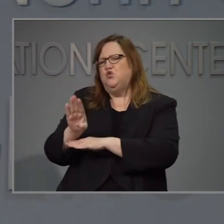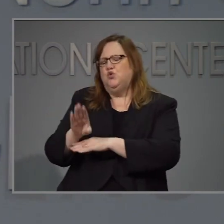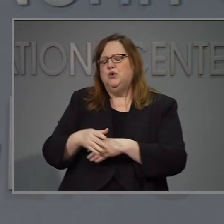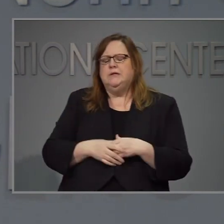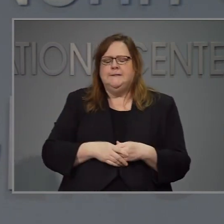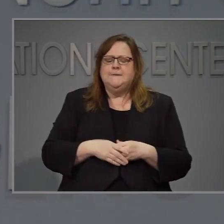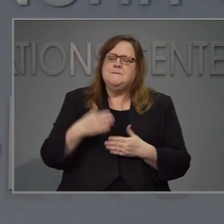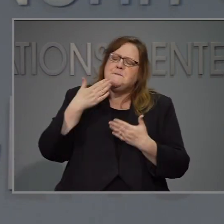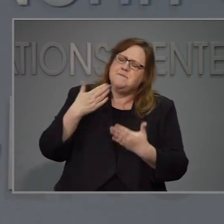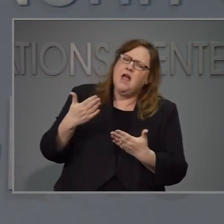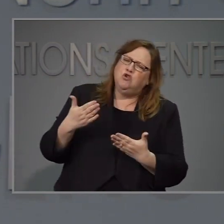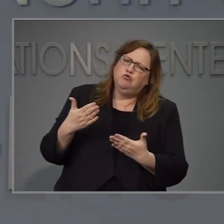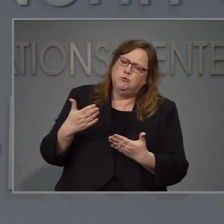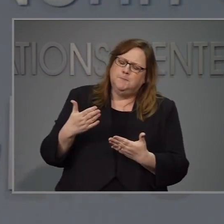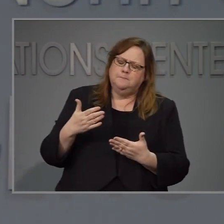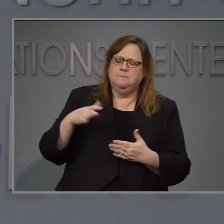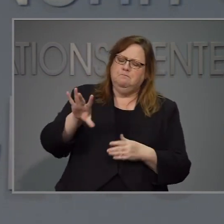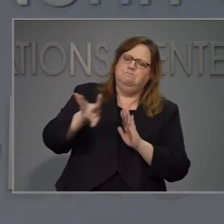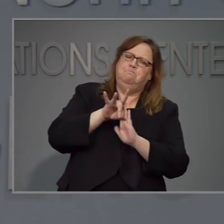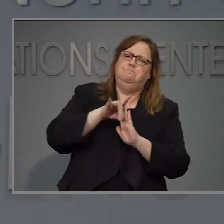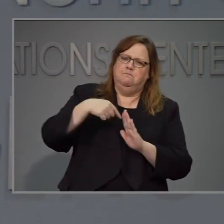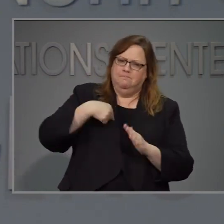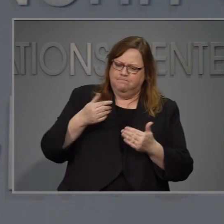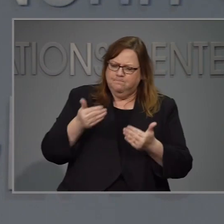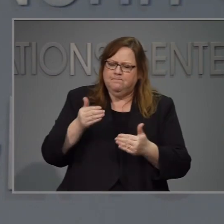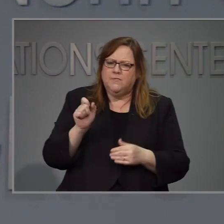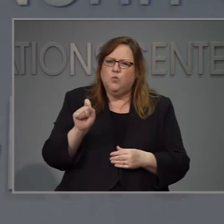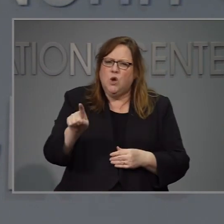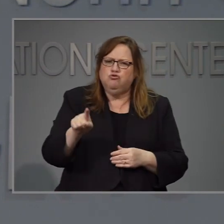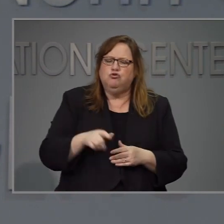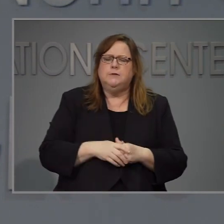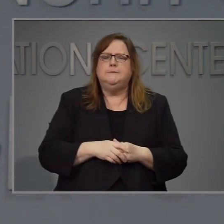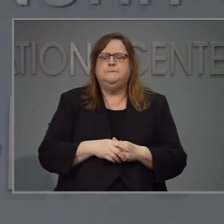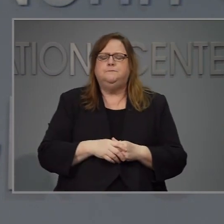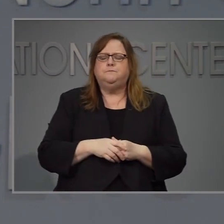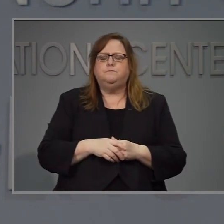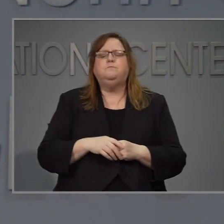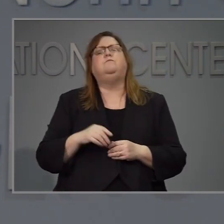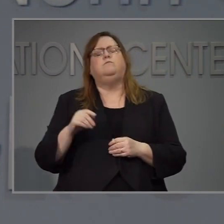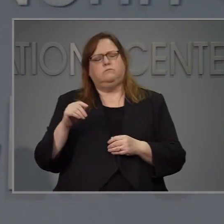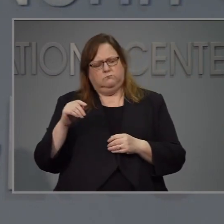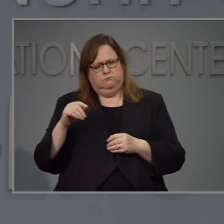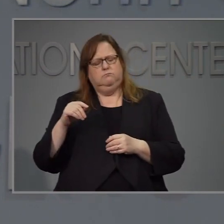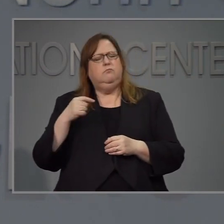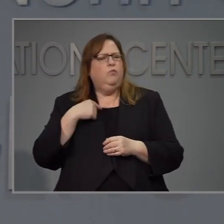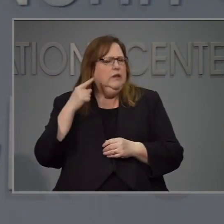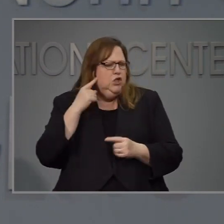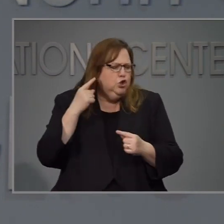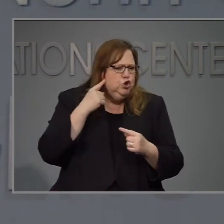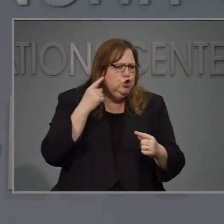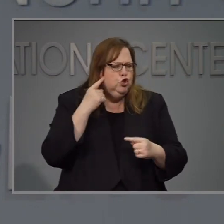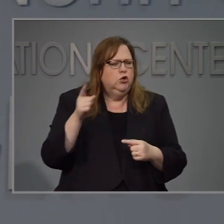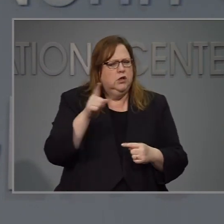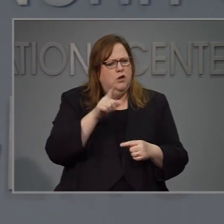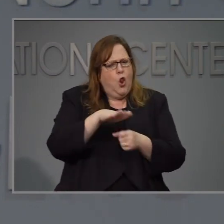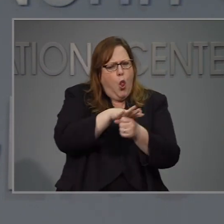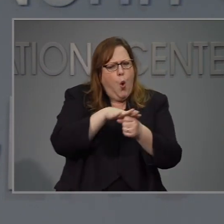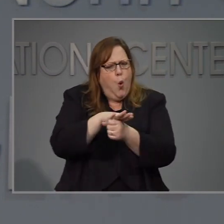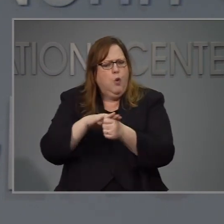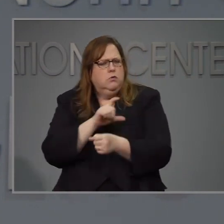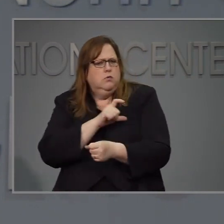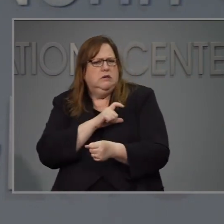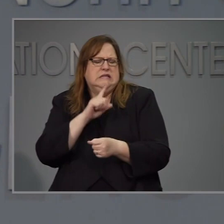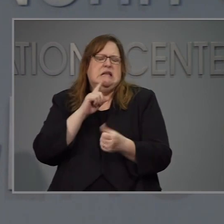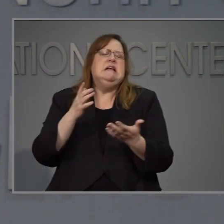esta mi pregunta es a los oficiales de orden público. si van a ellos ver el